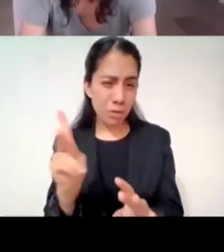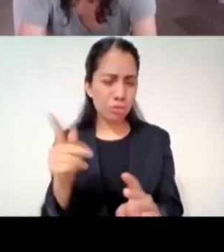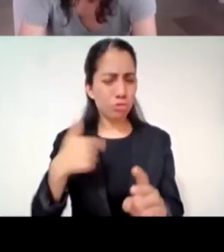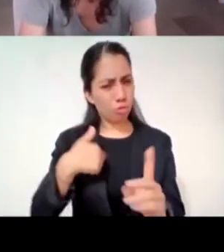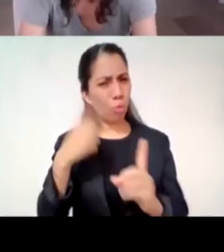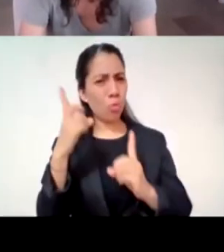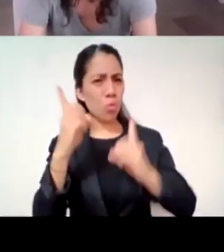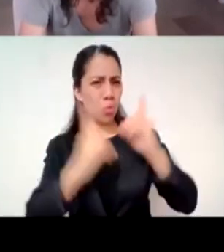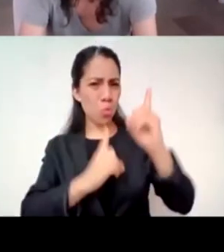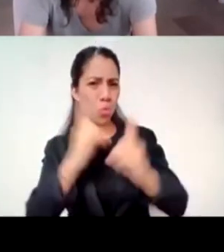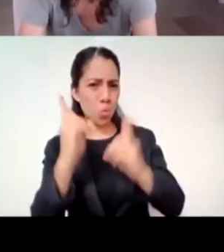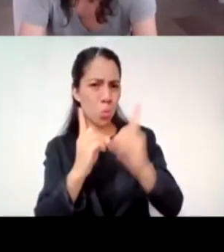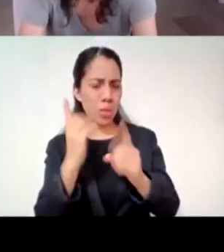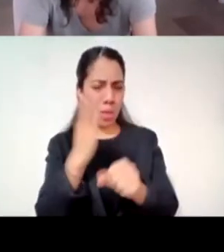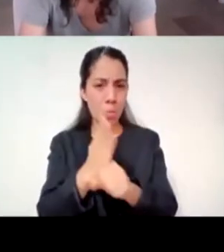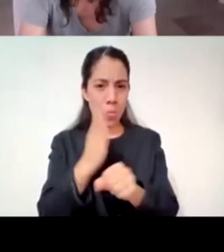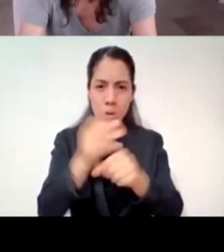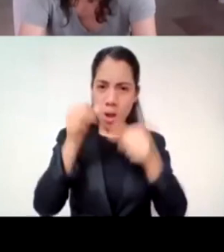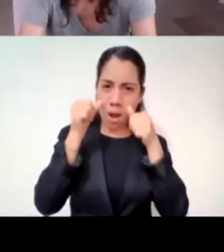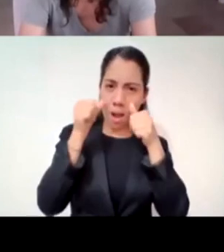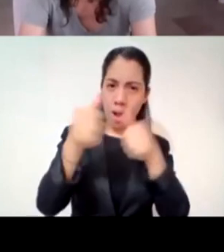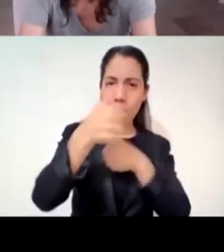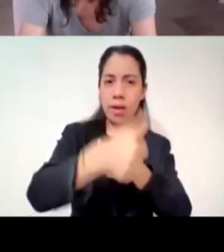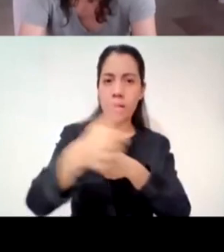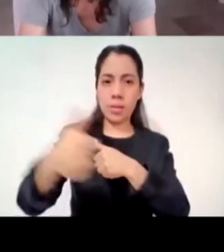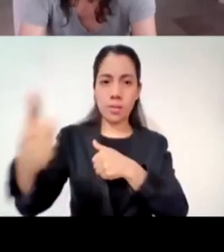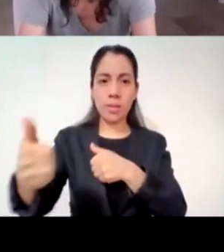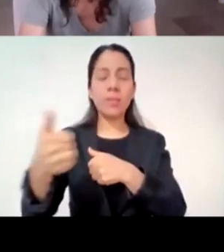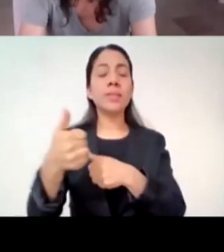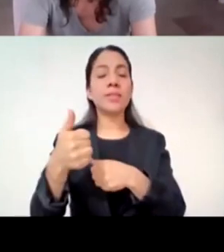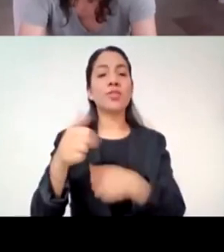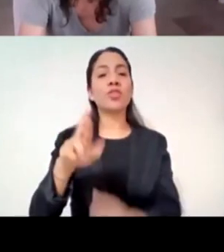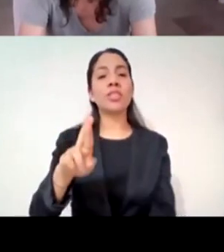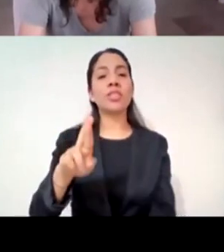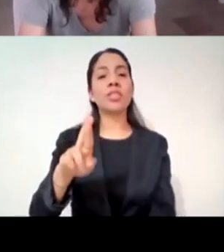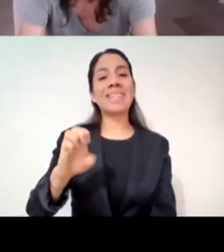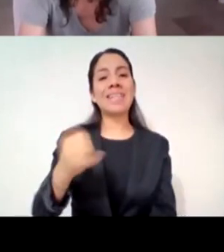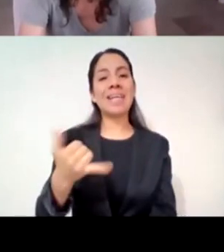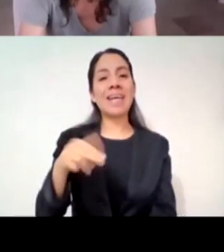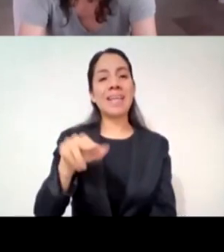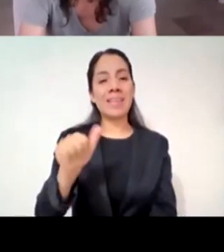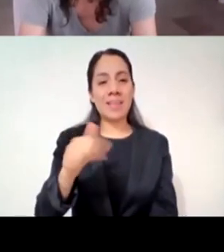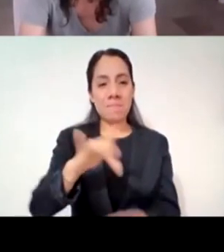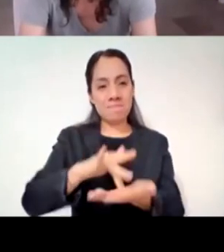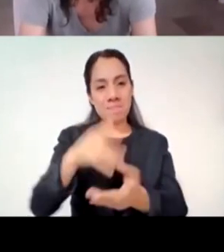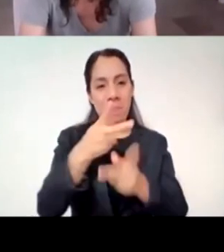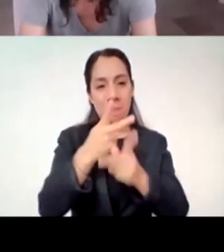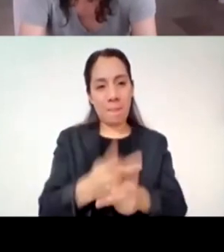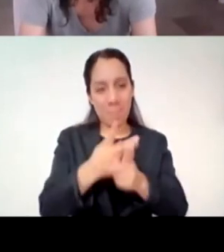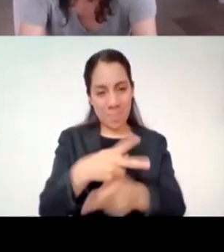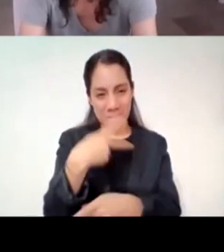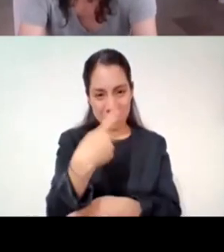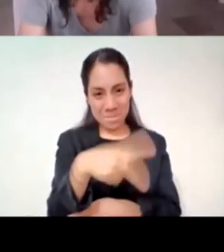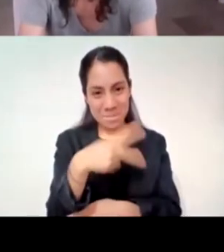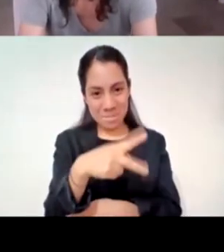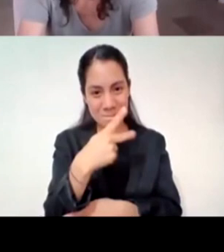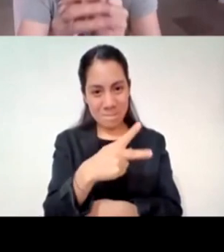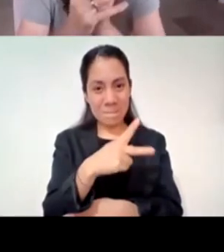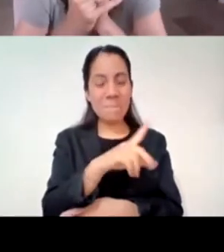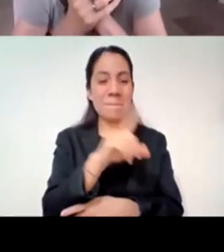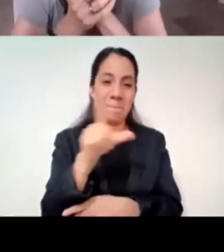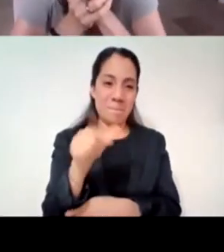al escucharlas pero sobre todo Reina gracias por la paciencia y al rato ahorita retomamos los